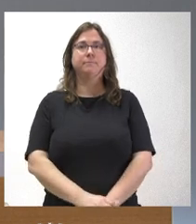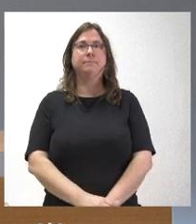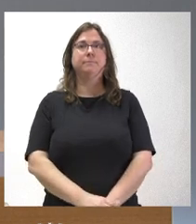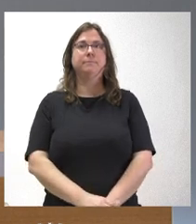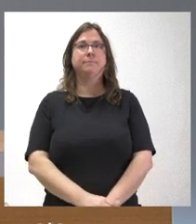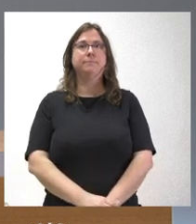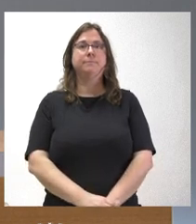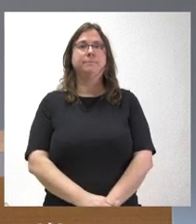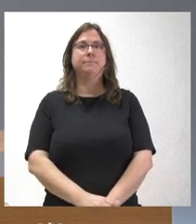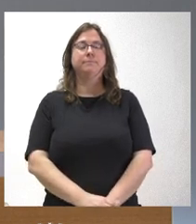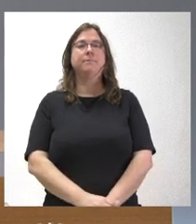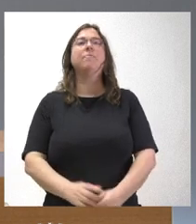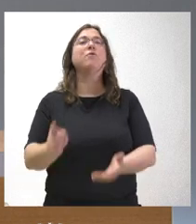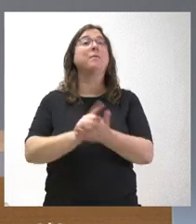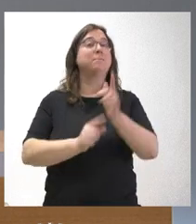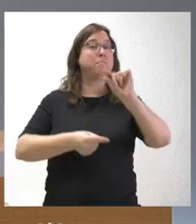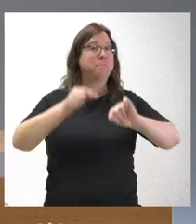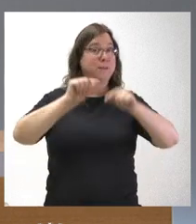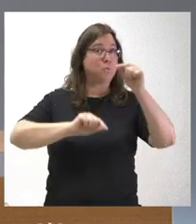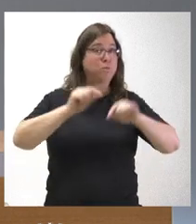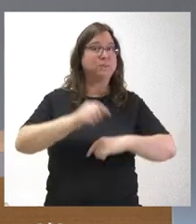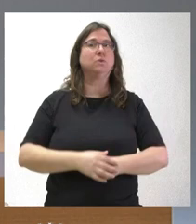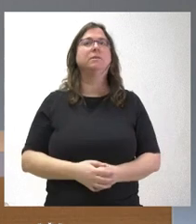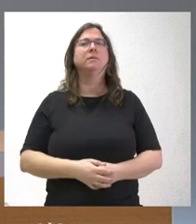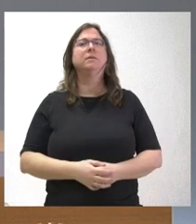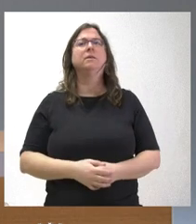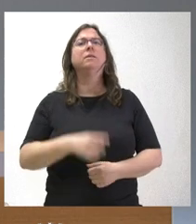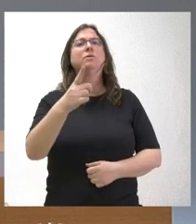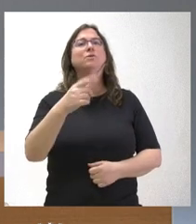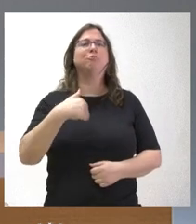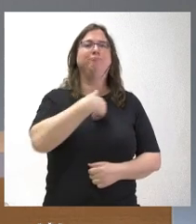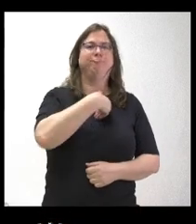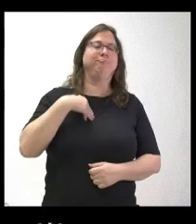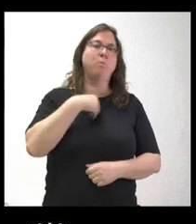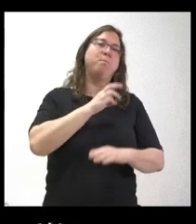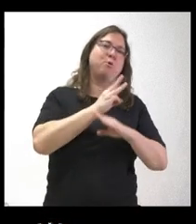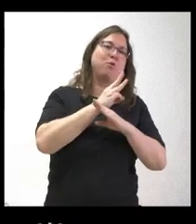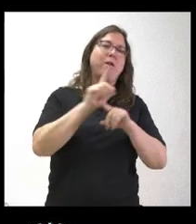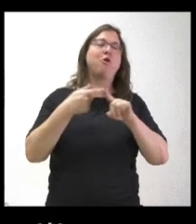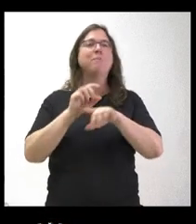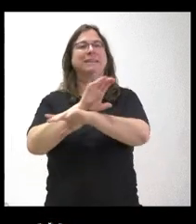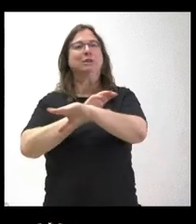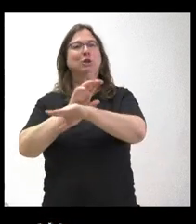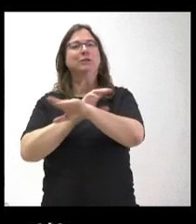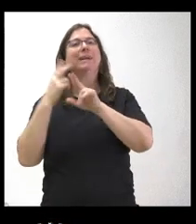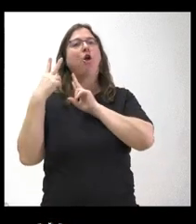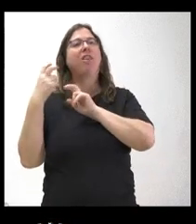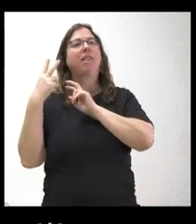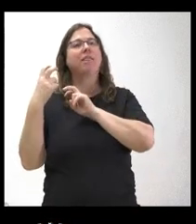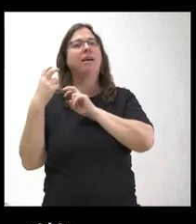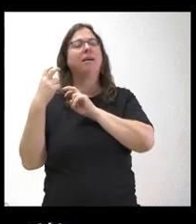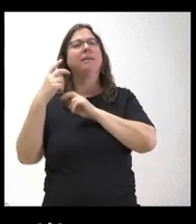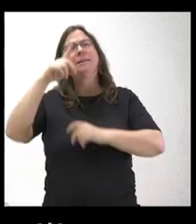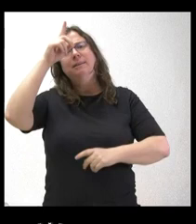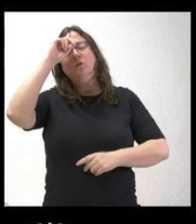Volviendo a los presupuestos, portavoz. En su doble condición de procurador y consejero de Hacienda, no sé si